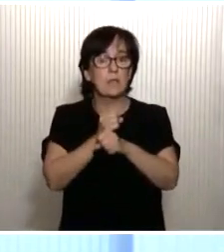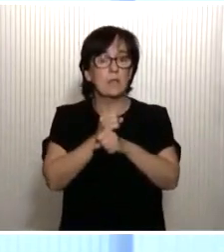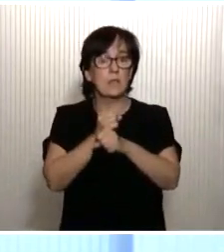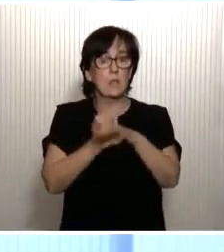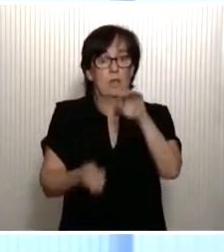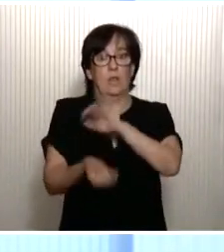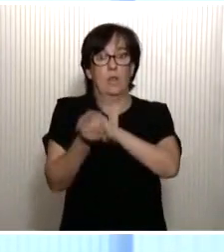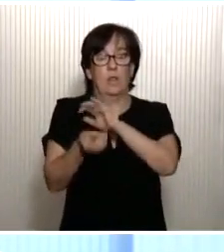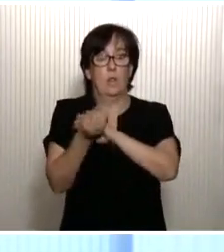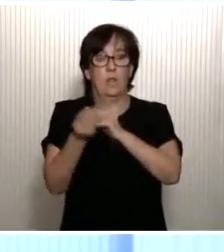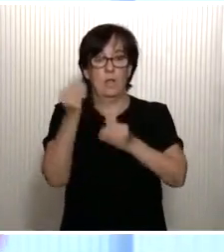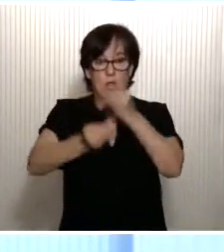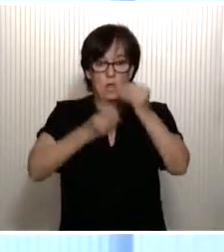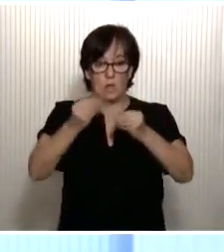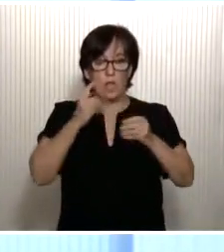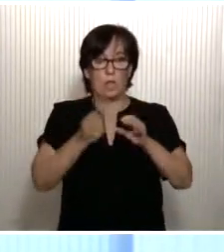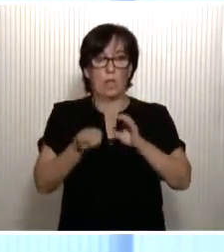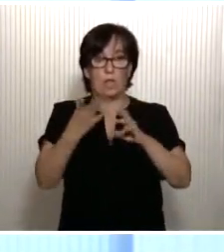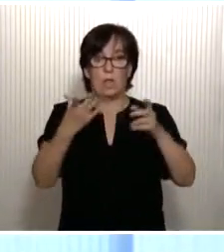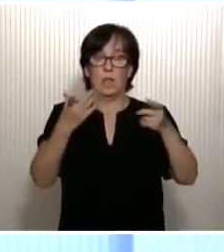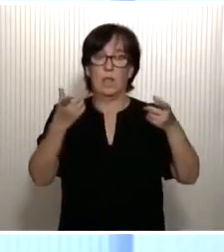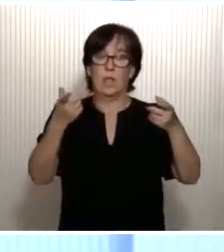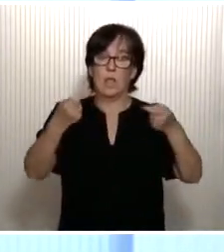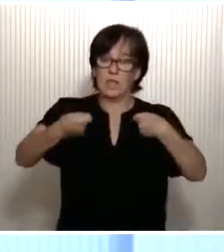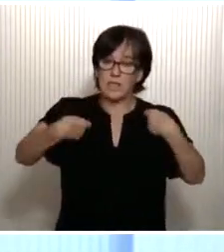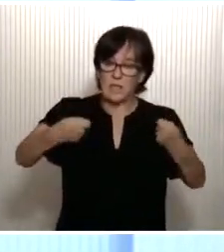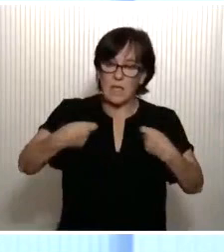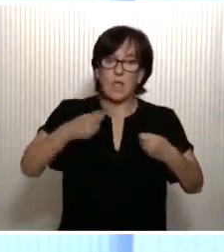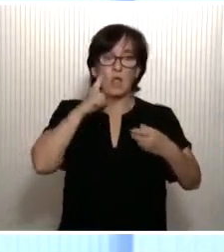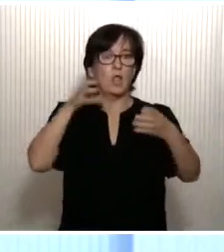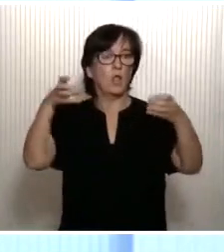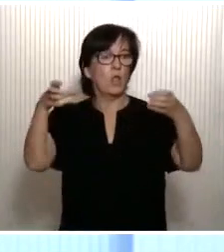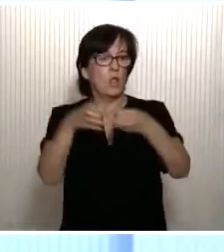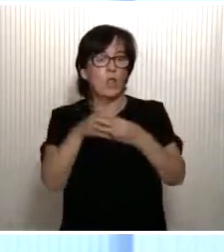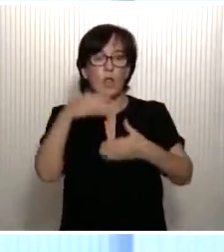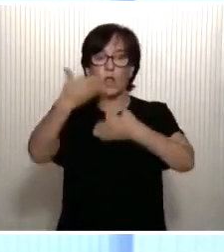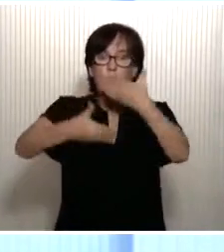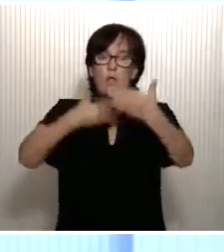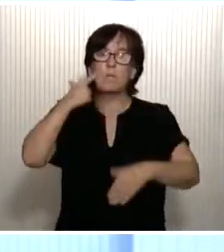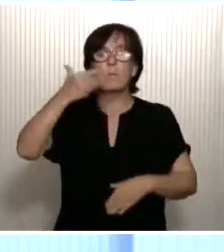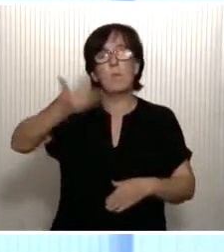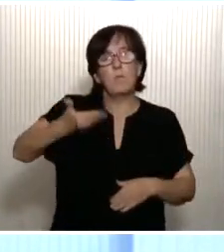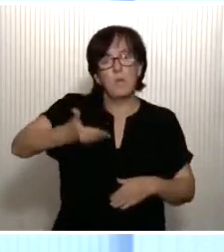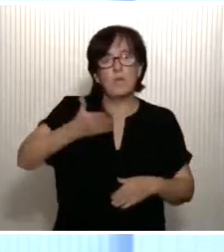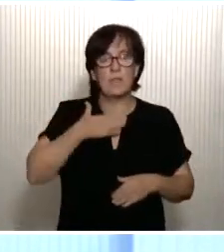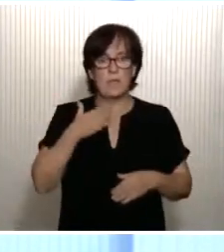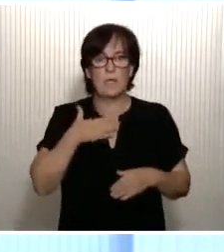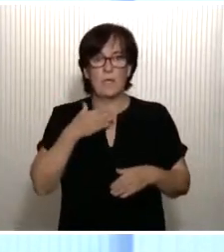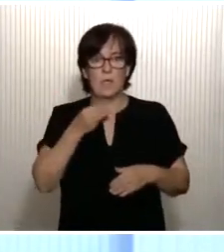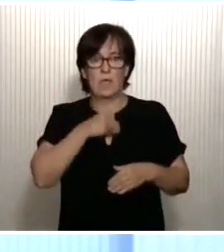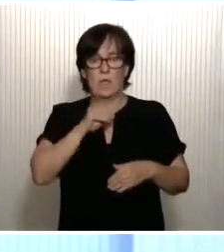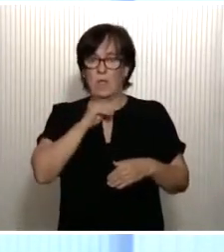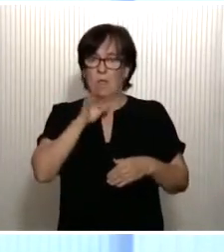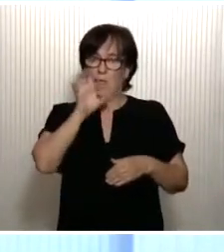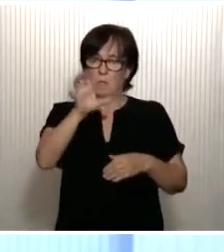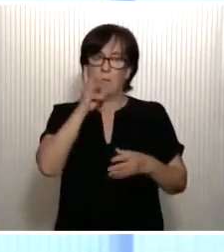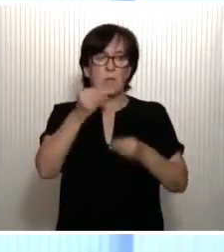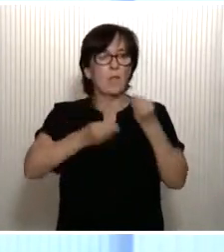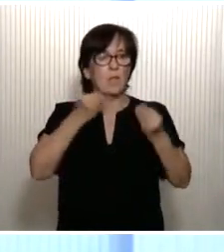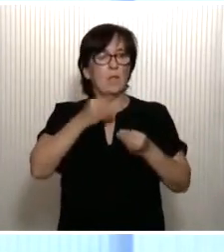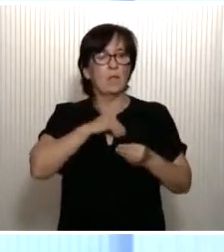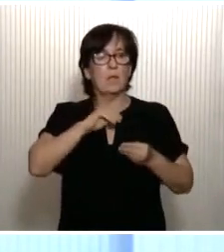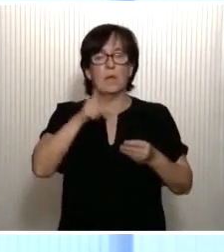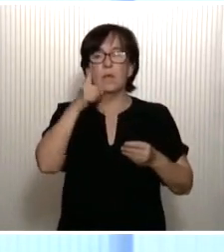que, al arrancar un pequeño negocio, ya sea una startup o ya sea una cooperativa, la economía social, que es muy importante en nuestro país, convierten a España, a nuestro país